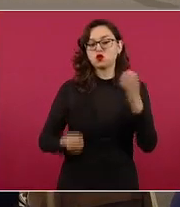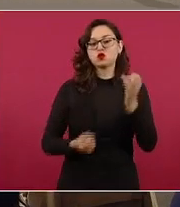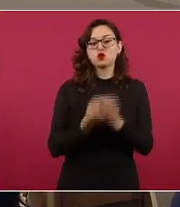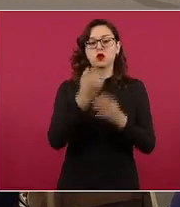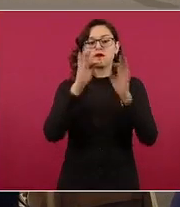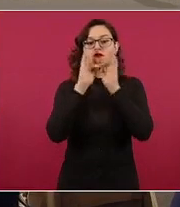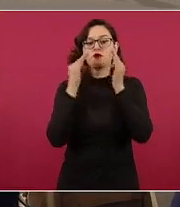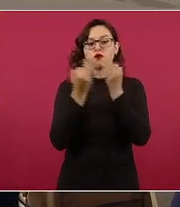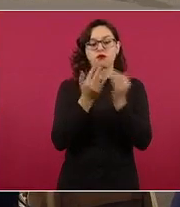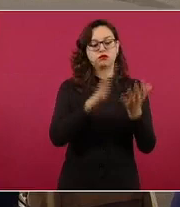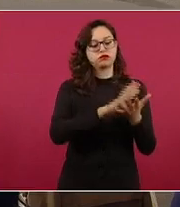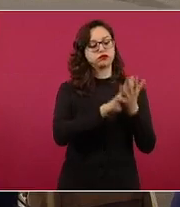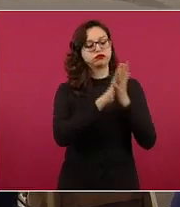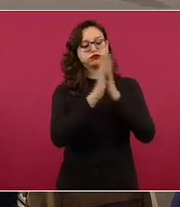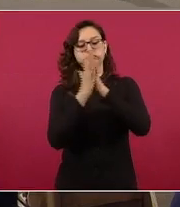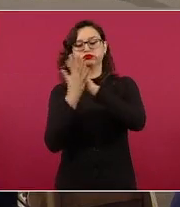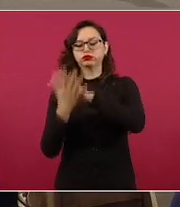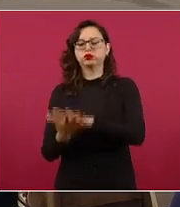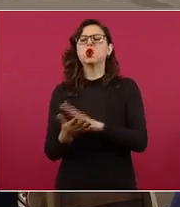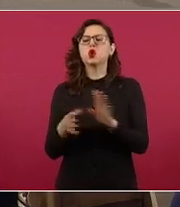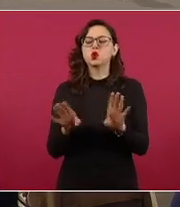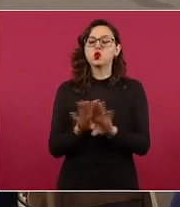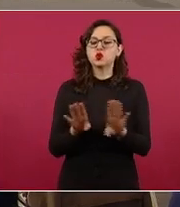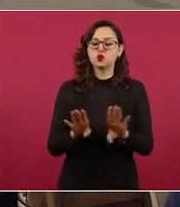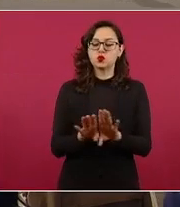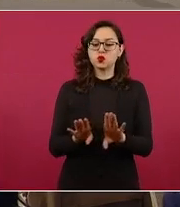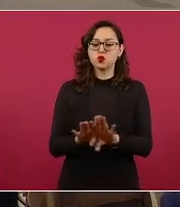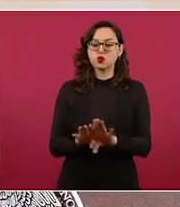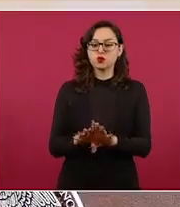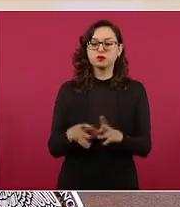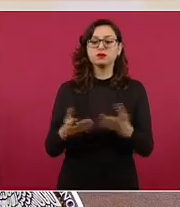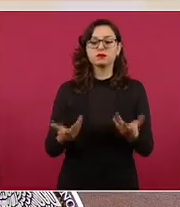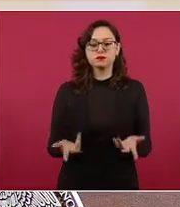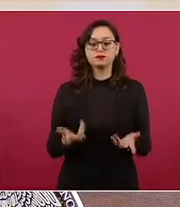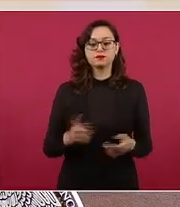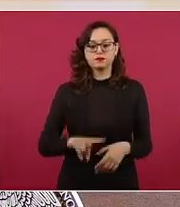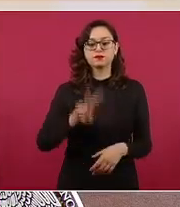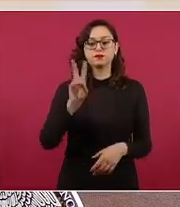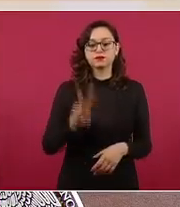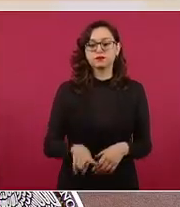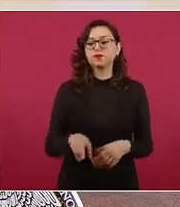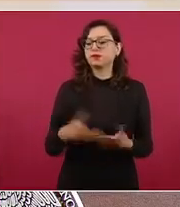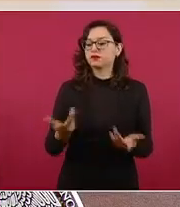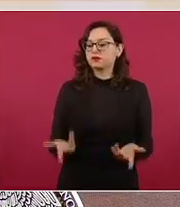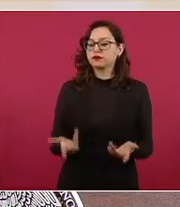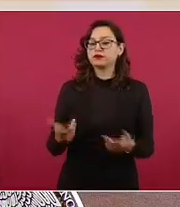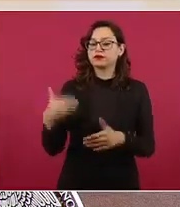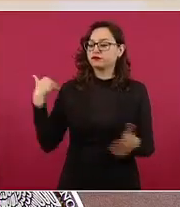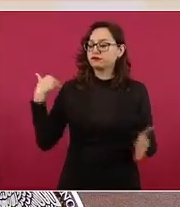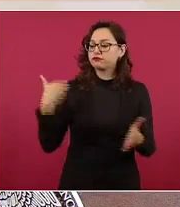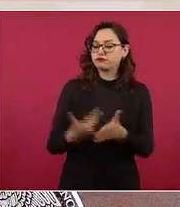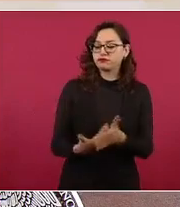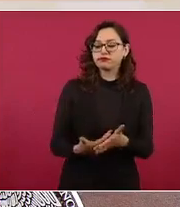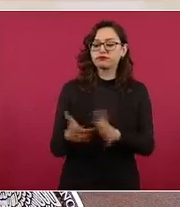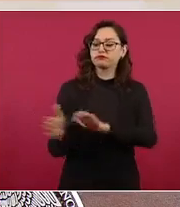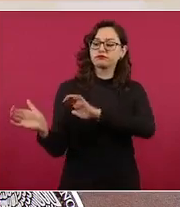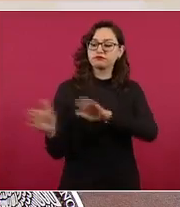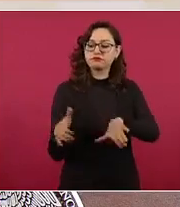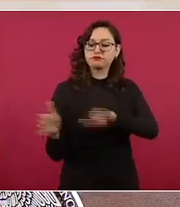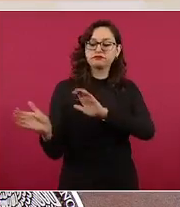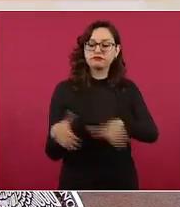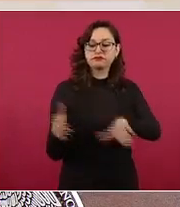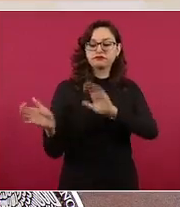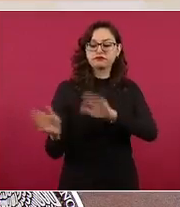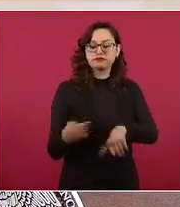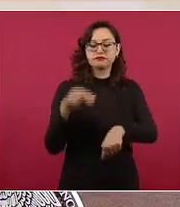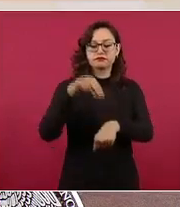quiero mencionarles que no hay duda de que la jornada de reclutamiento de médicos es un hecho inédito en